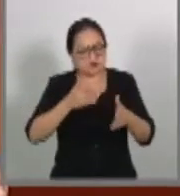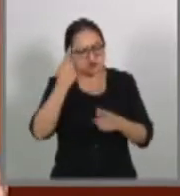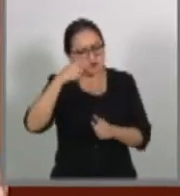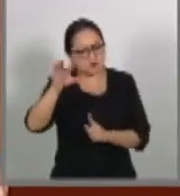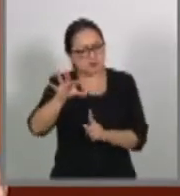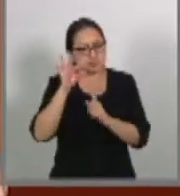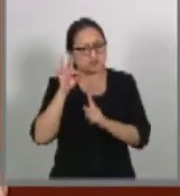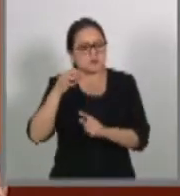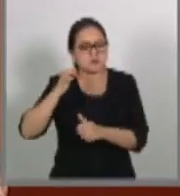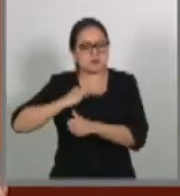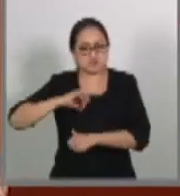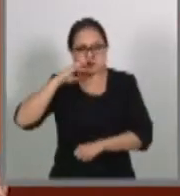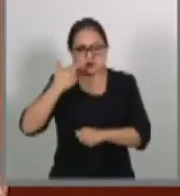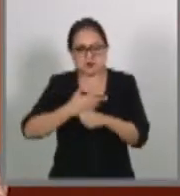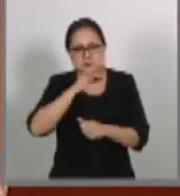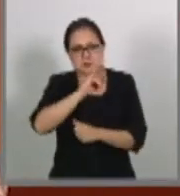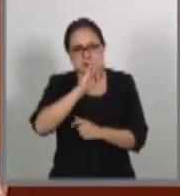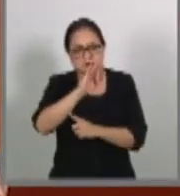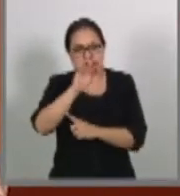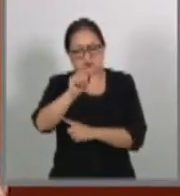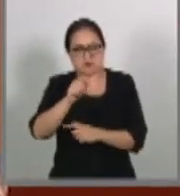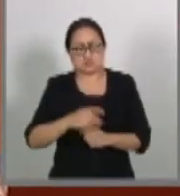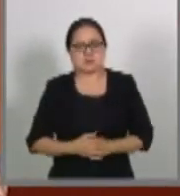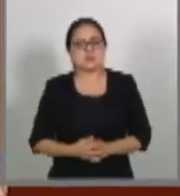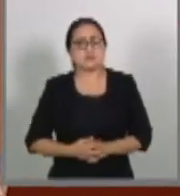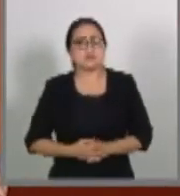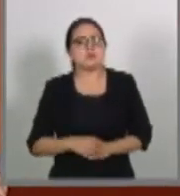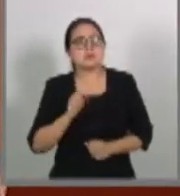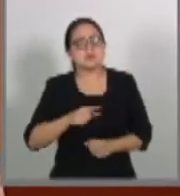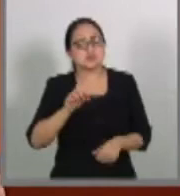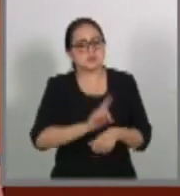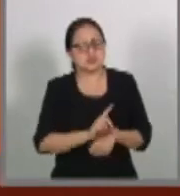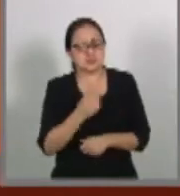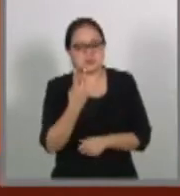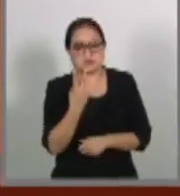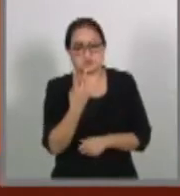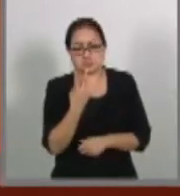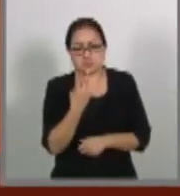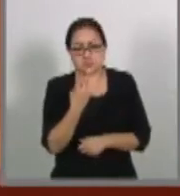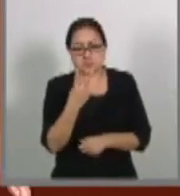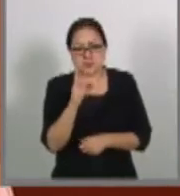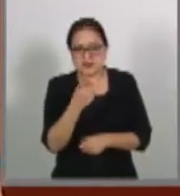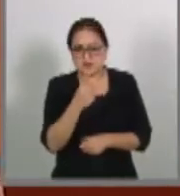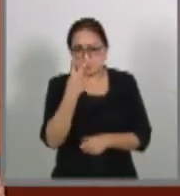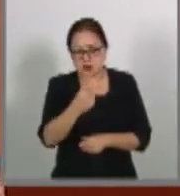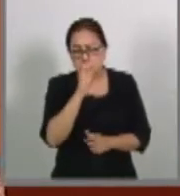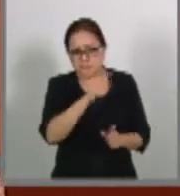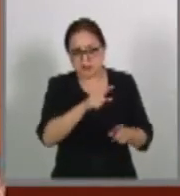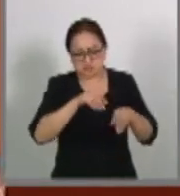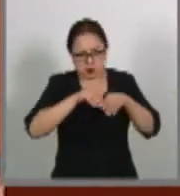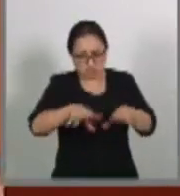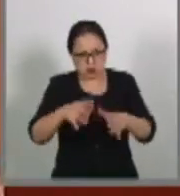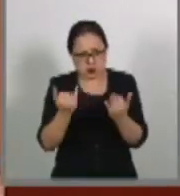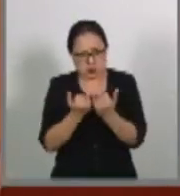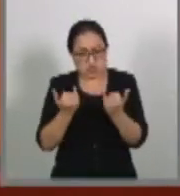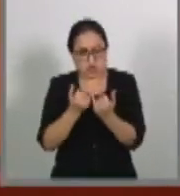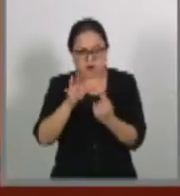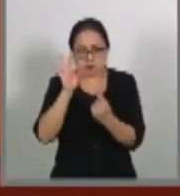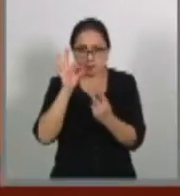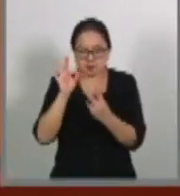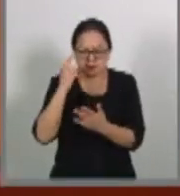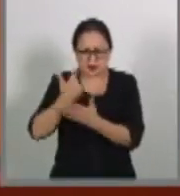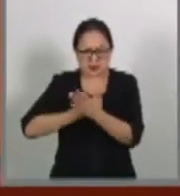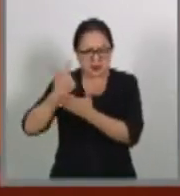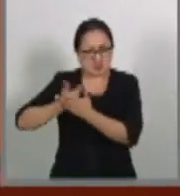cargo de comisionado del Instituto Federal de Telecomunicaciones. El 2 de diciembre del mismo año, en el mismo medio de difusión oficial, se publicó la relación de aspirantes que